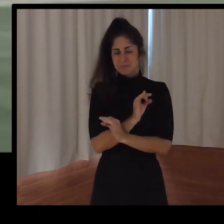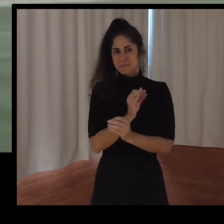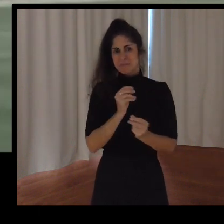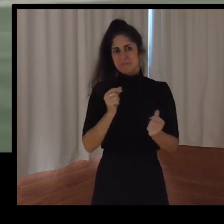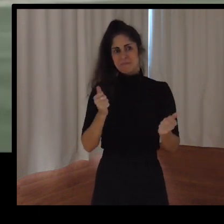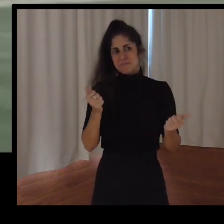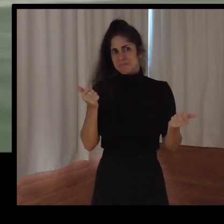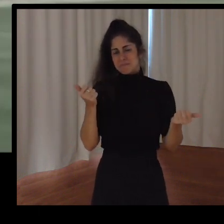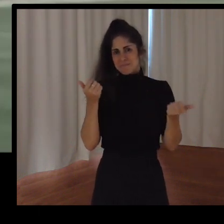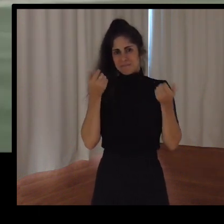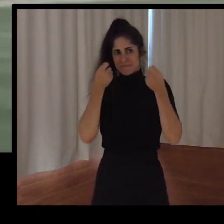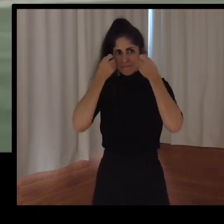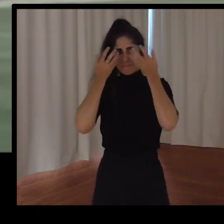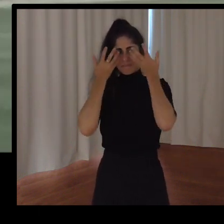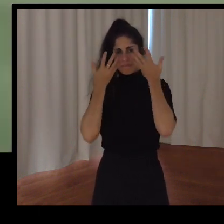lloras, que te caen las lágrimas.